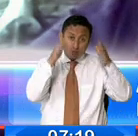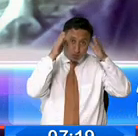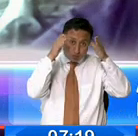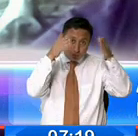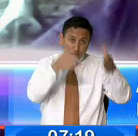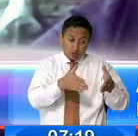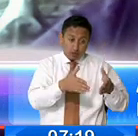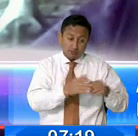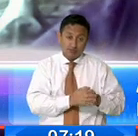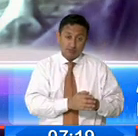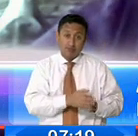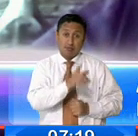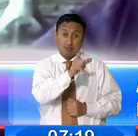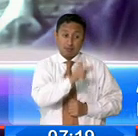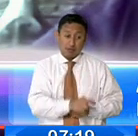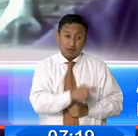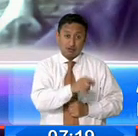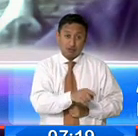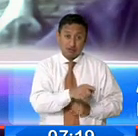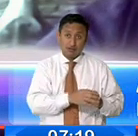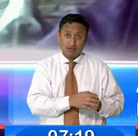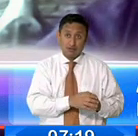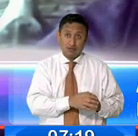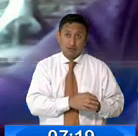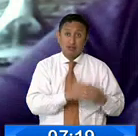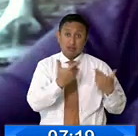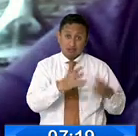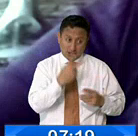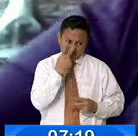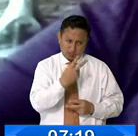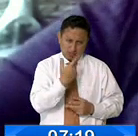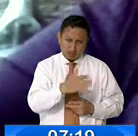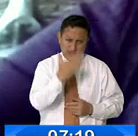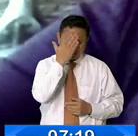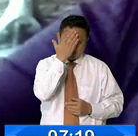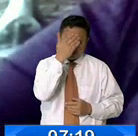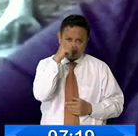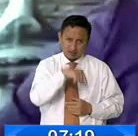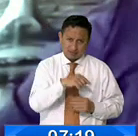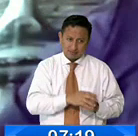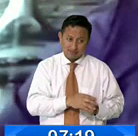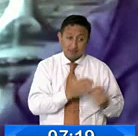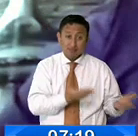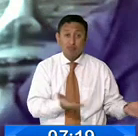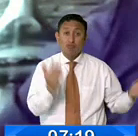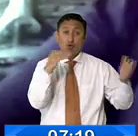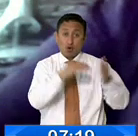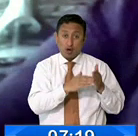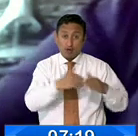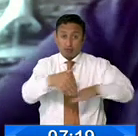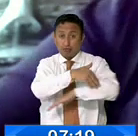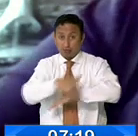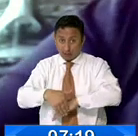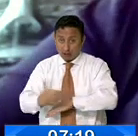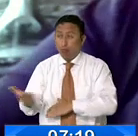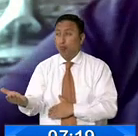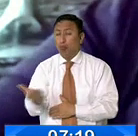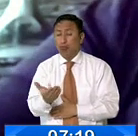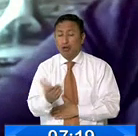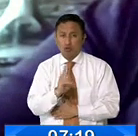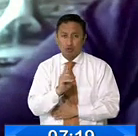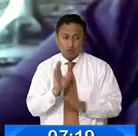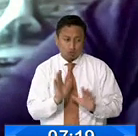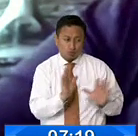poder contener que estas personas que han sido observadas y abordadas vuelvan a salir. Y para ello, pues,